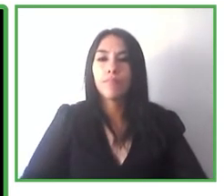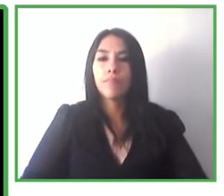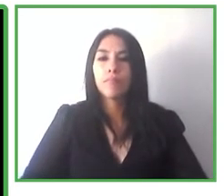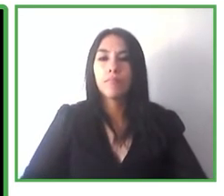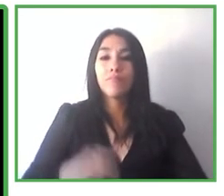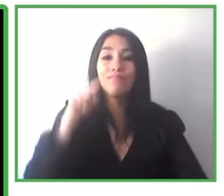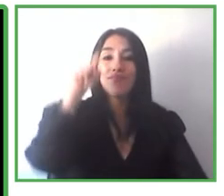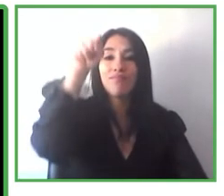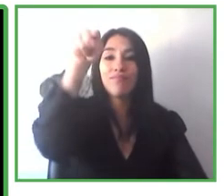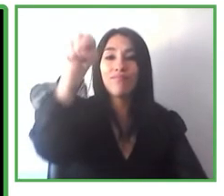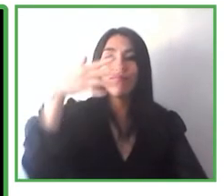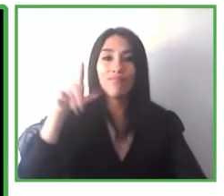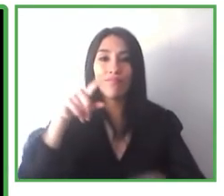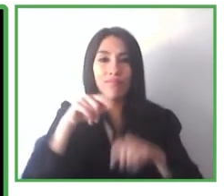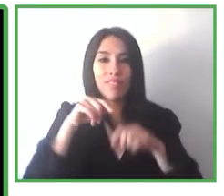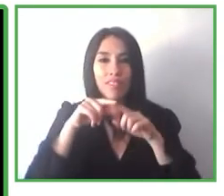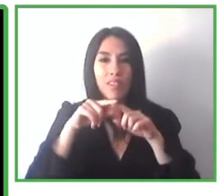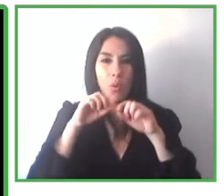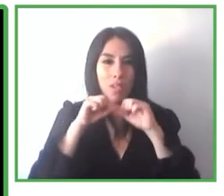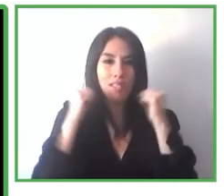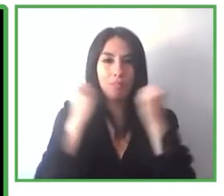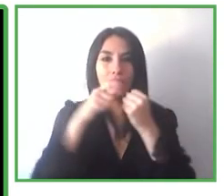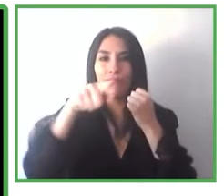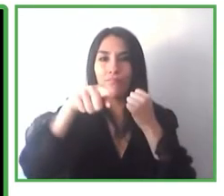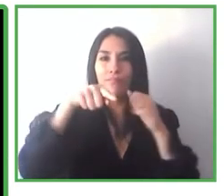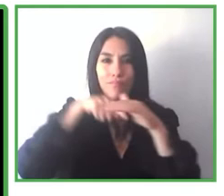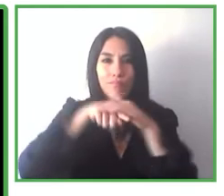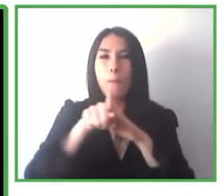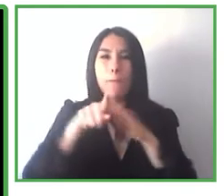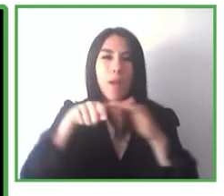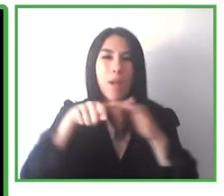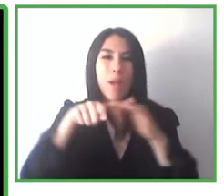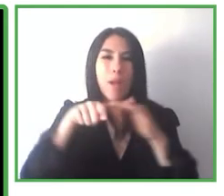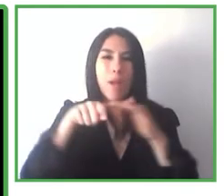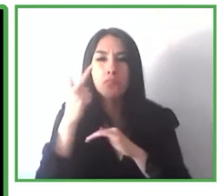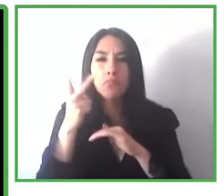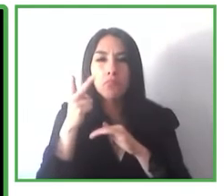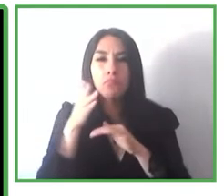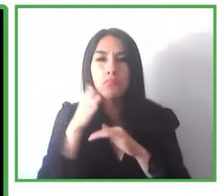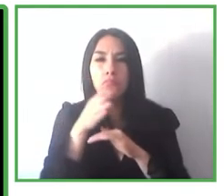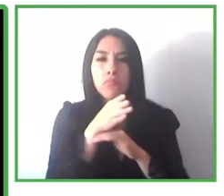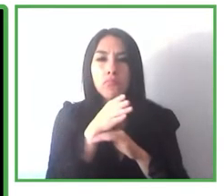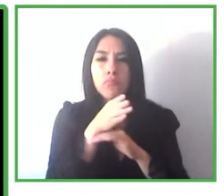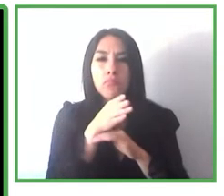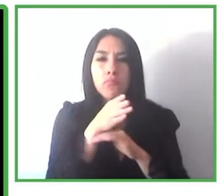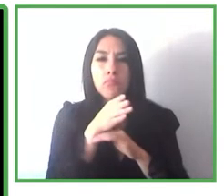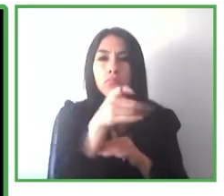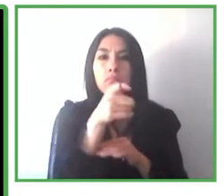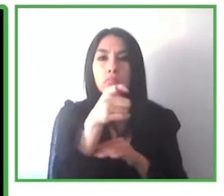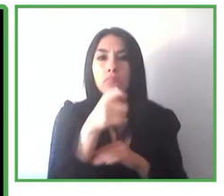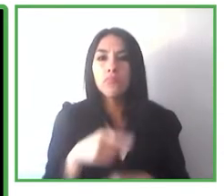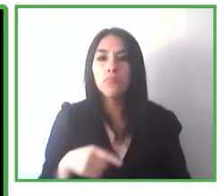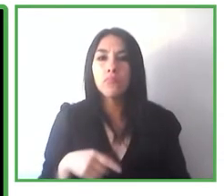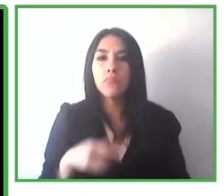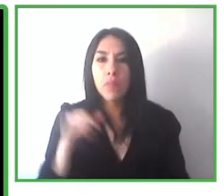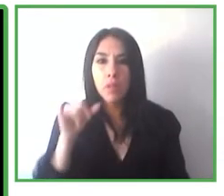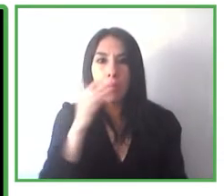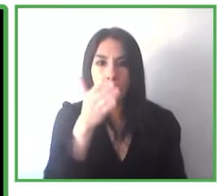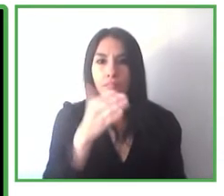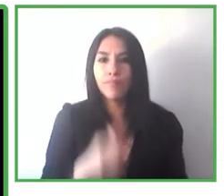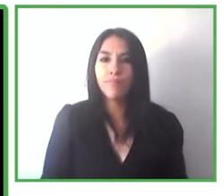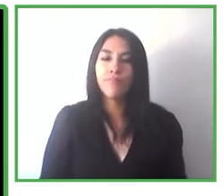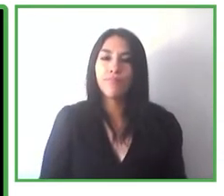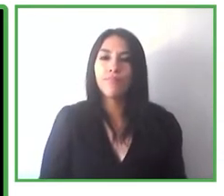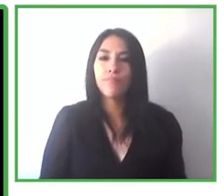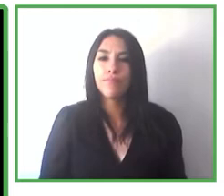ejemplo en United Station en Los Ángeles introduciendo a Navilens ayudamos a que cualquier usuario de la estación pues conozca el entorno